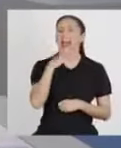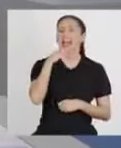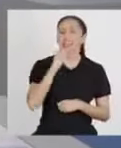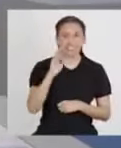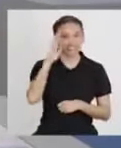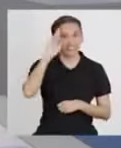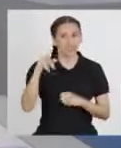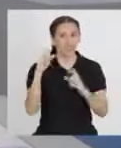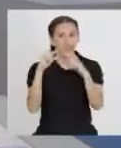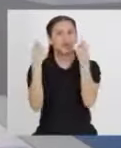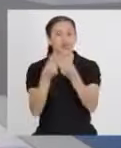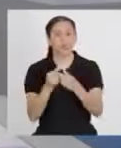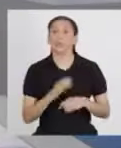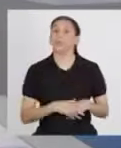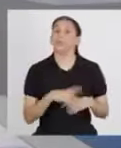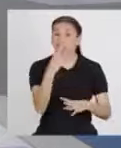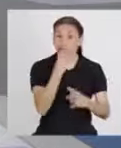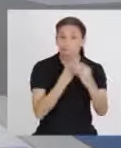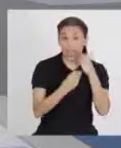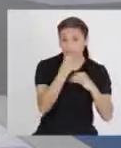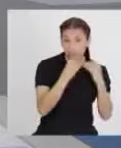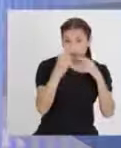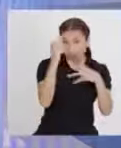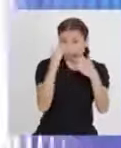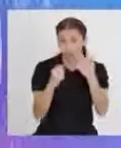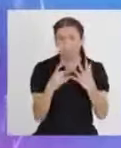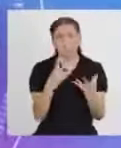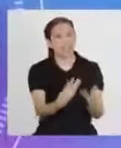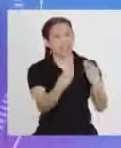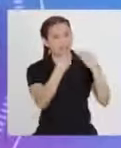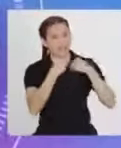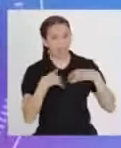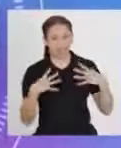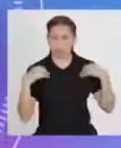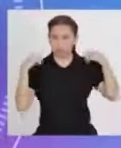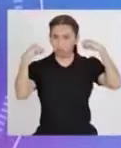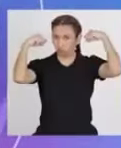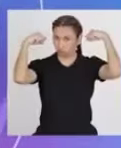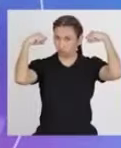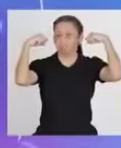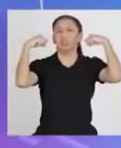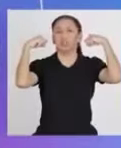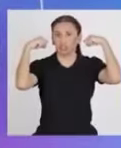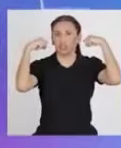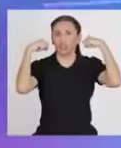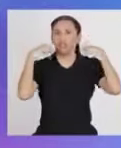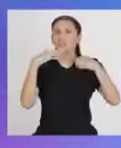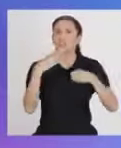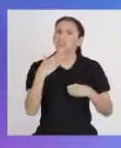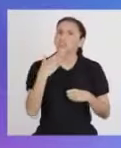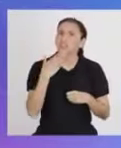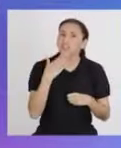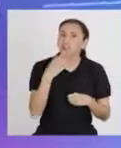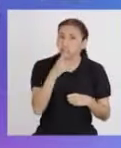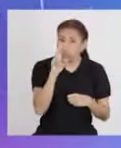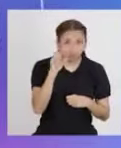armadillo! ¡La alimentación nos da energía! ¿Y quién no quiere tener energía